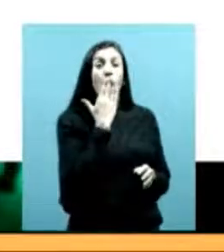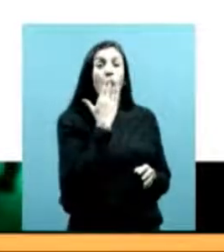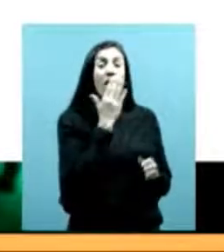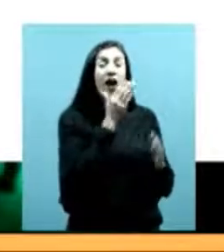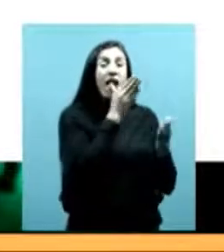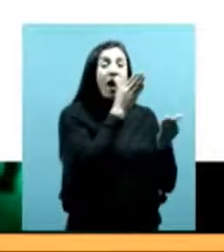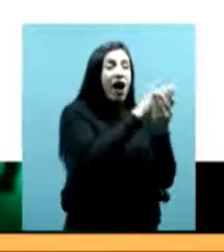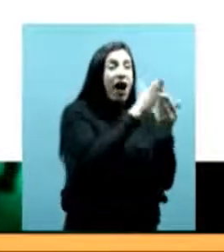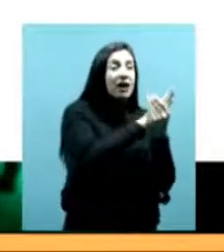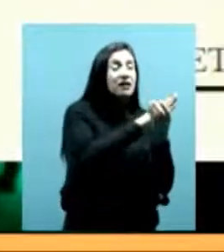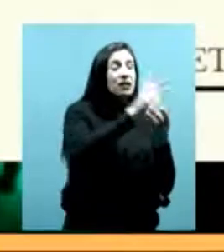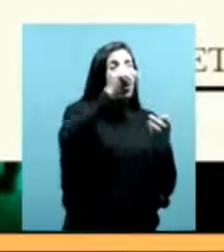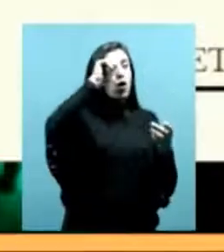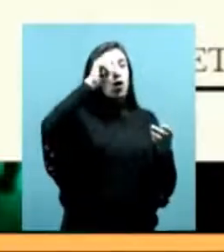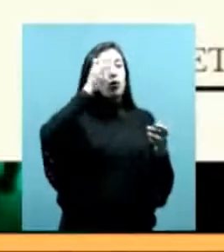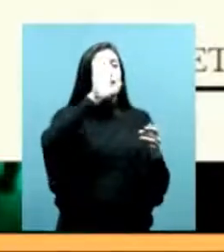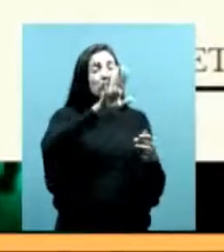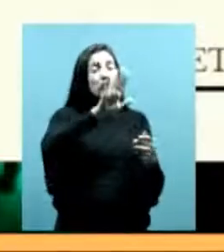estatales de Argentina.